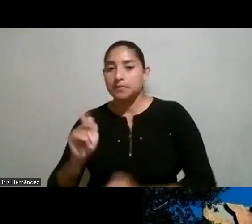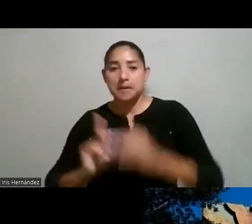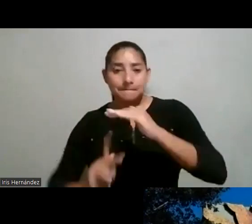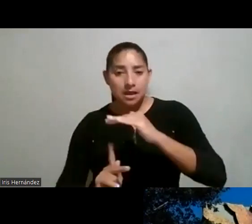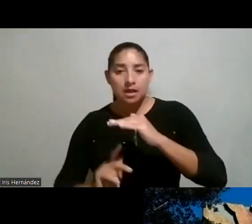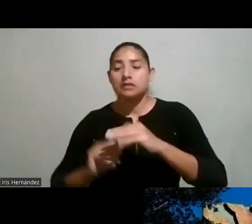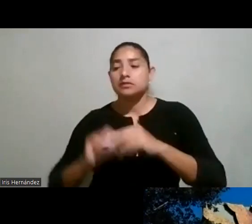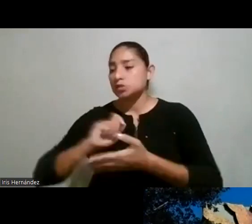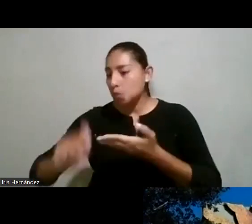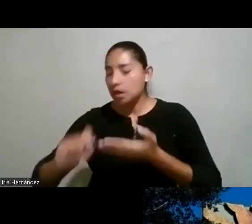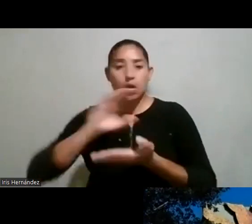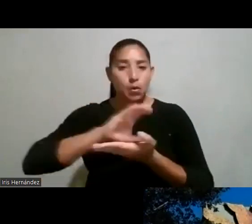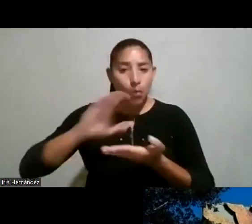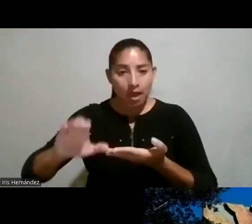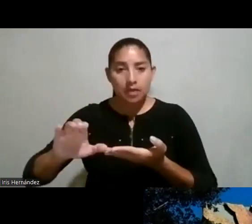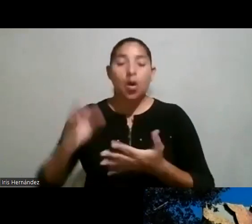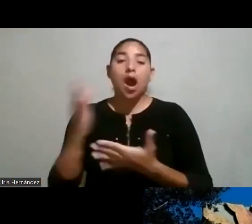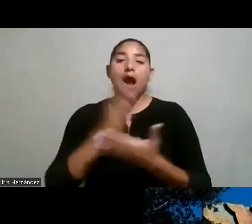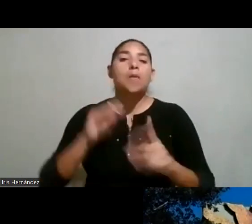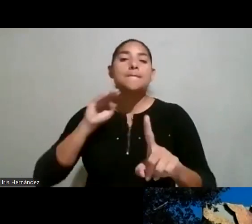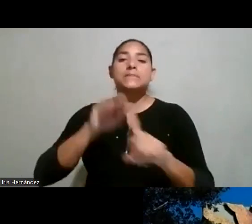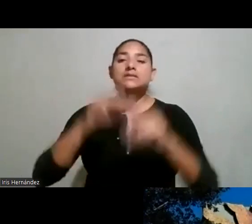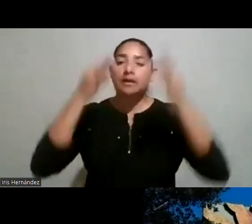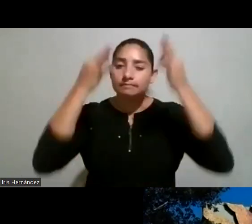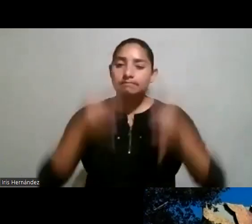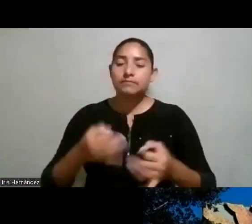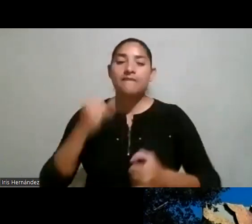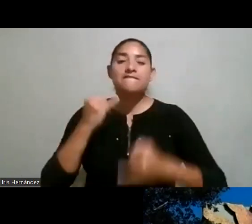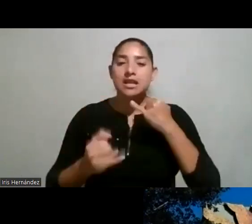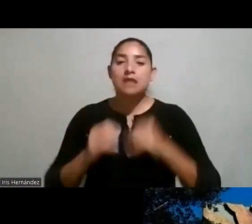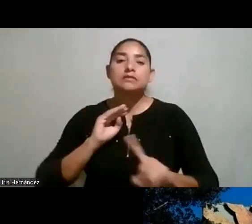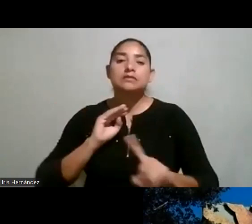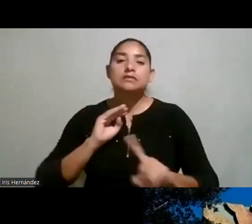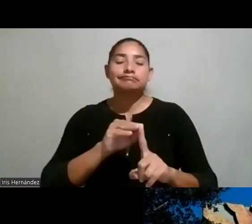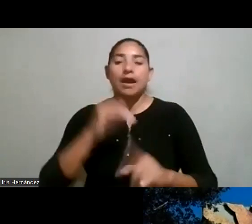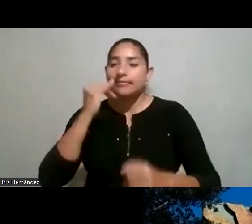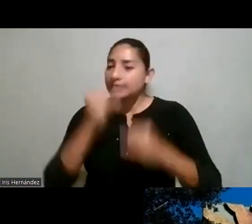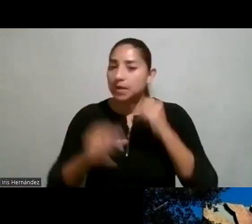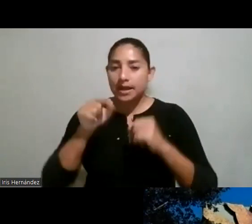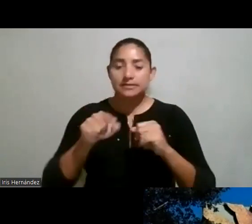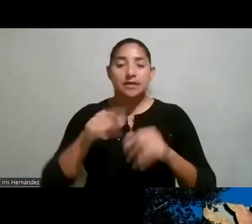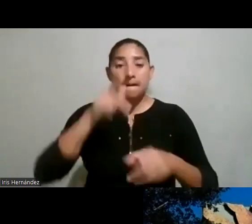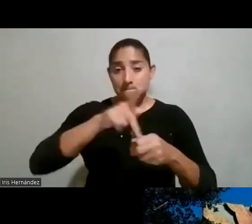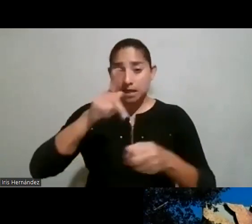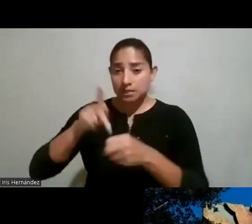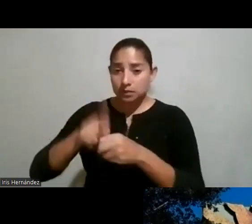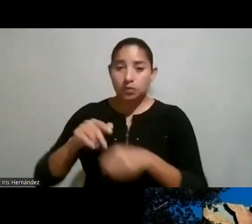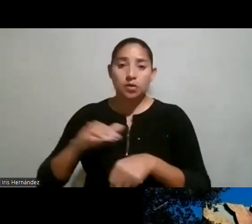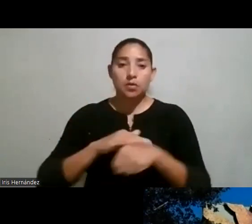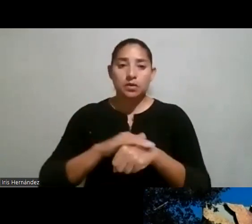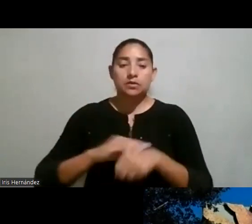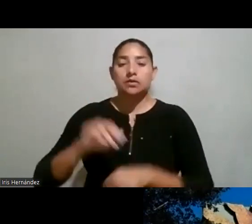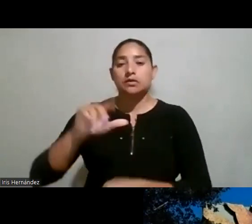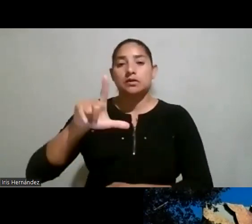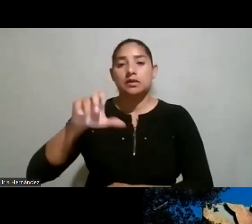preescolar de secundaria algún mensaje final que pudiéramos darles pues para cerrar esta participación empezamos con usted doña